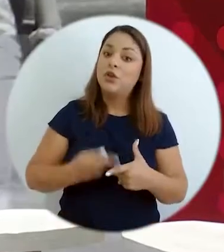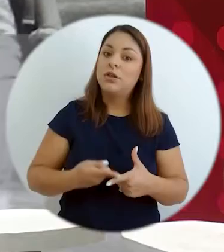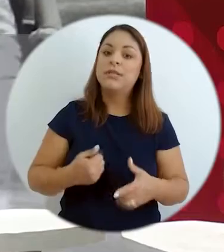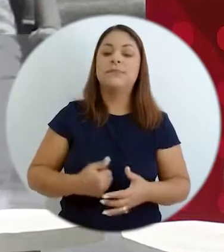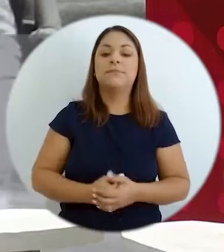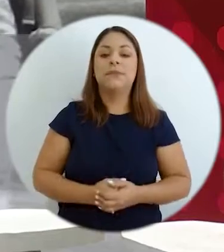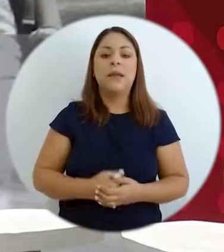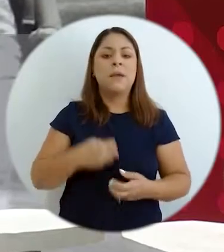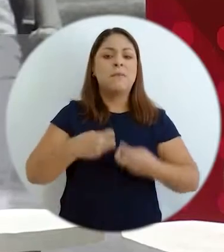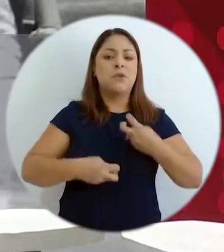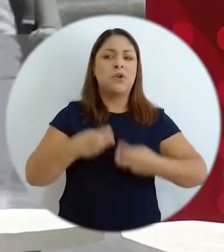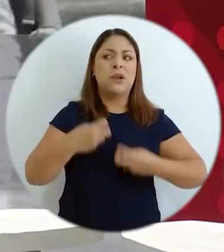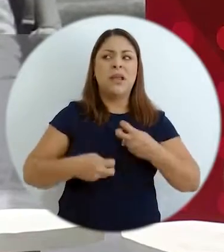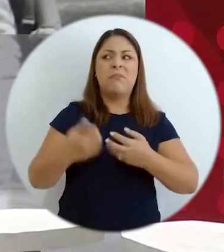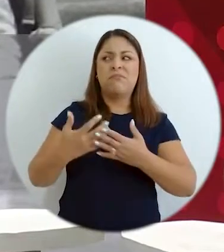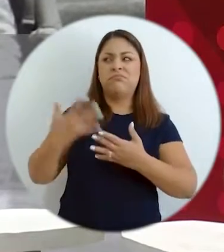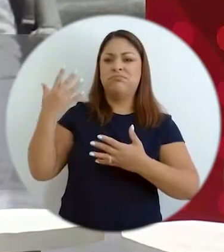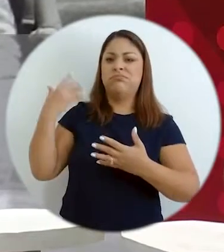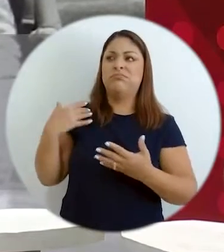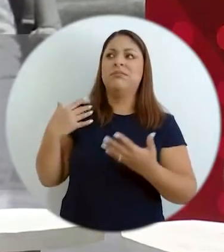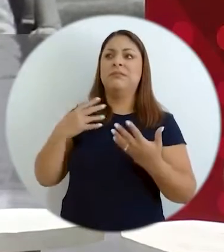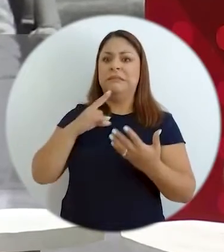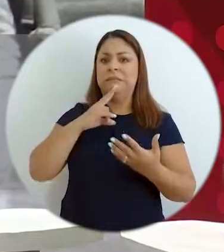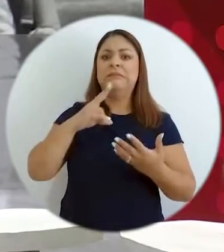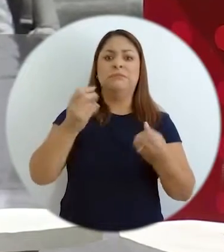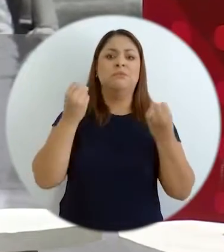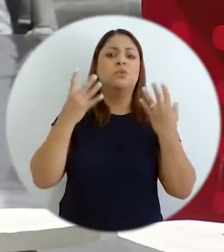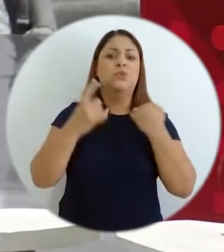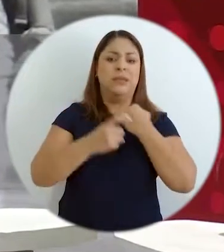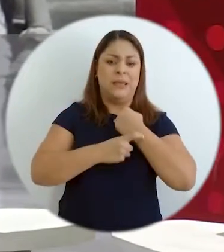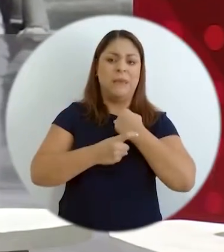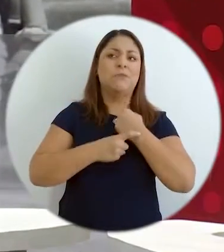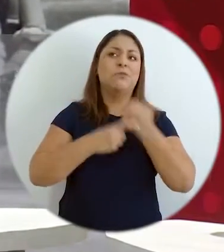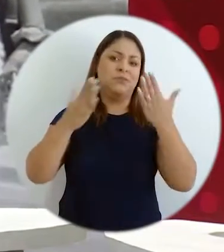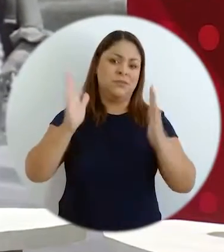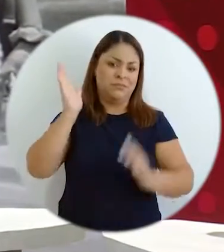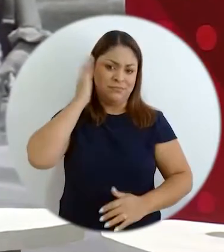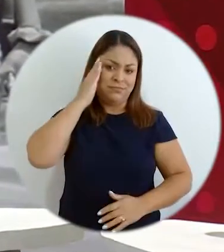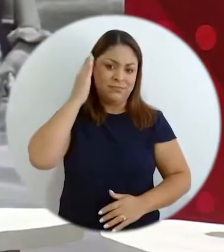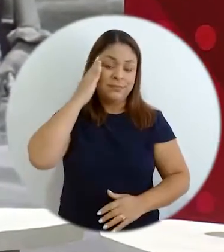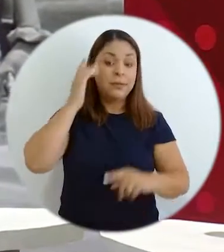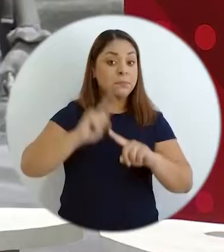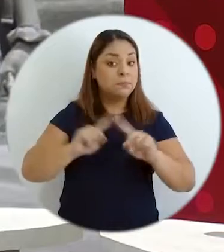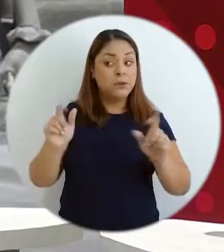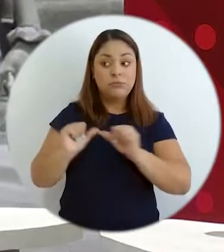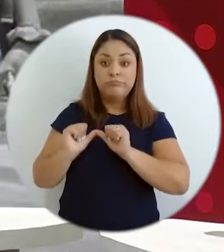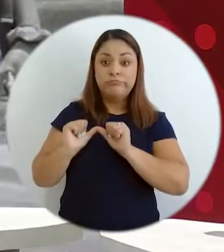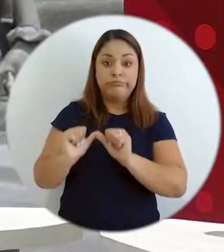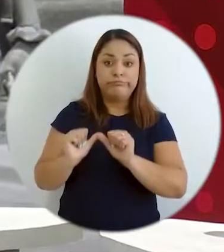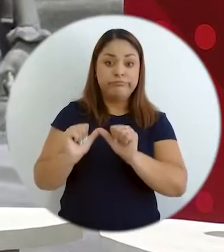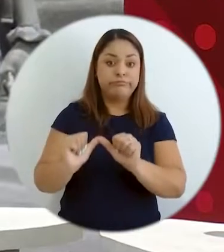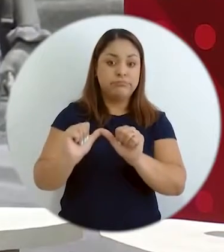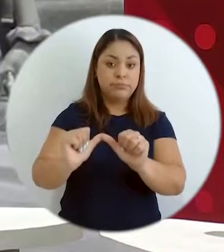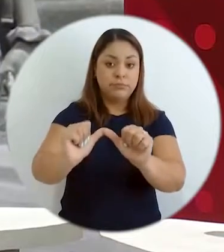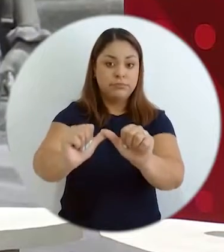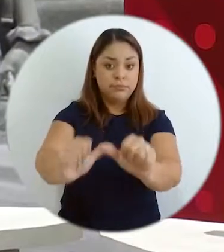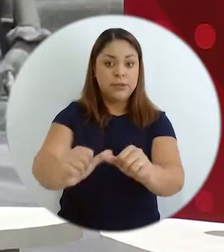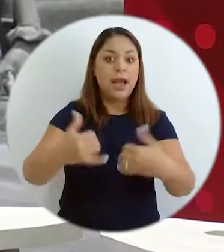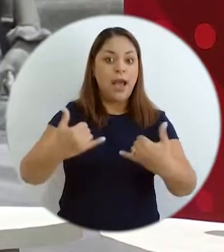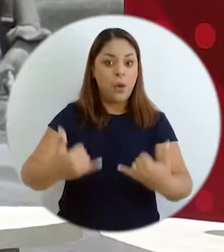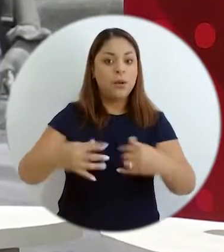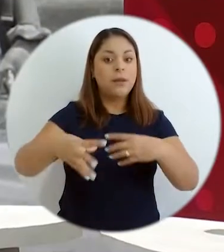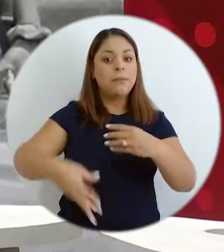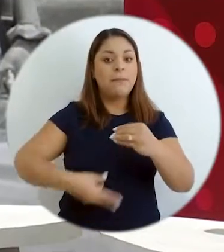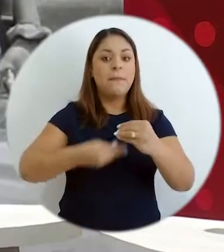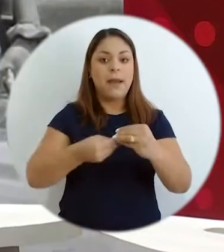Entonces, el problema parece que se tiene claro desde hace mucho tiempo. No obstante, la situación prevalece